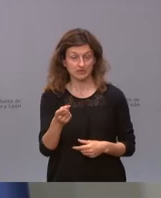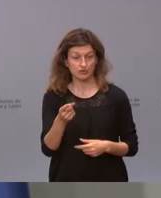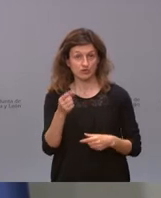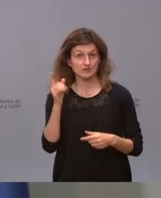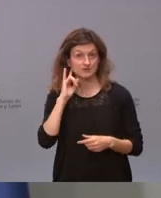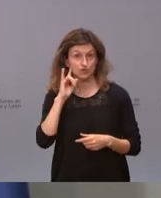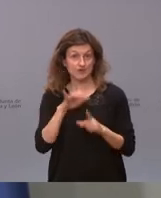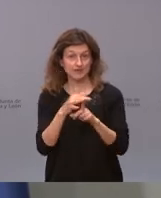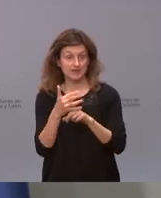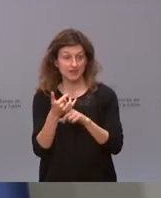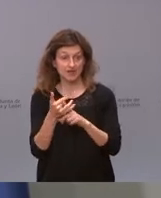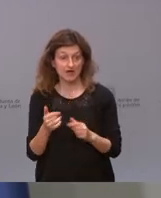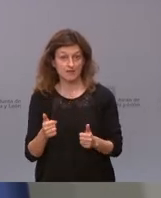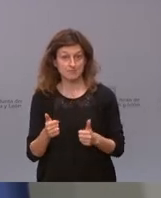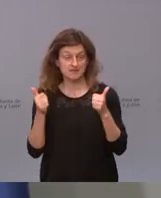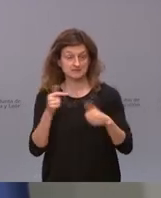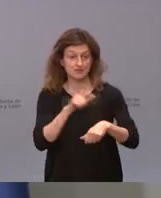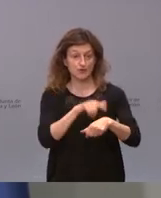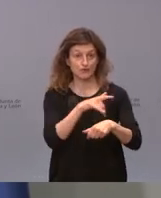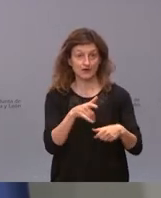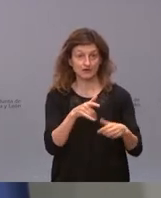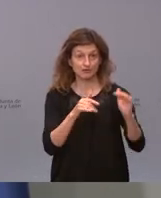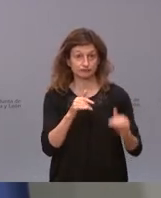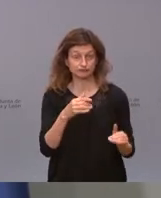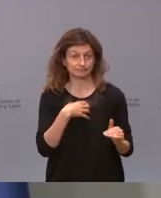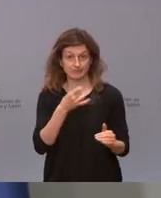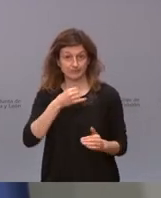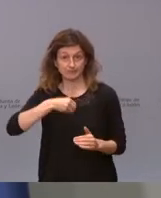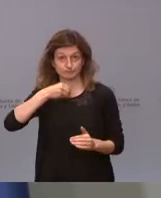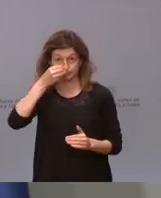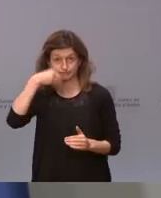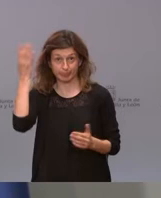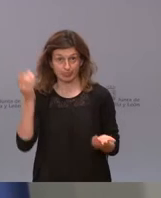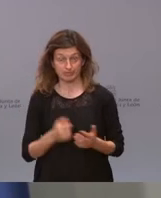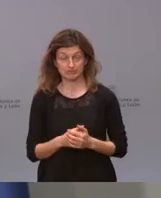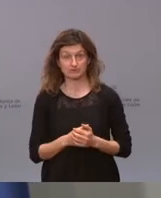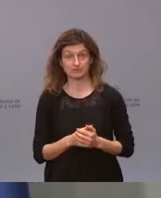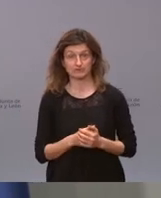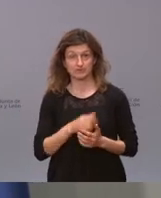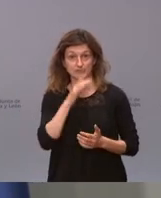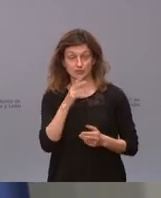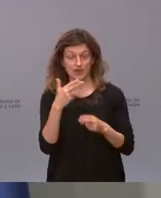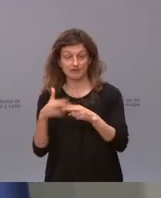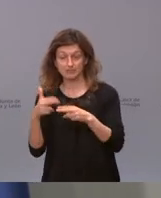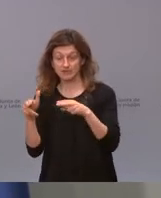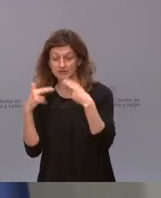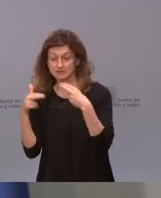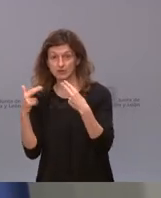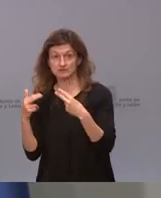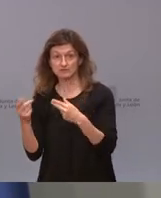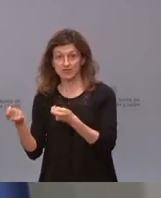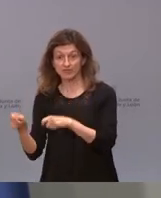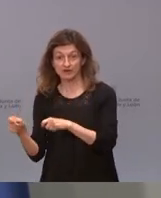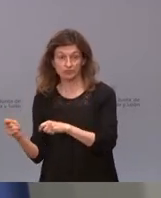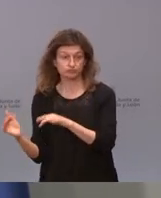toque de queda mantener el horario es un absurdo. Porque es desplazar la actividad de los restaurantes a las casas. Y eso,